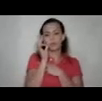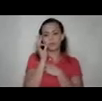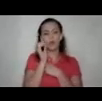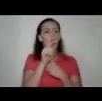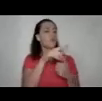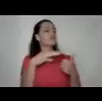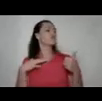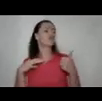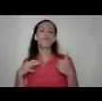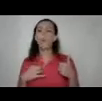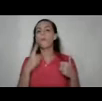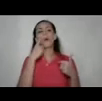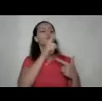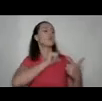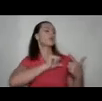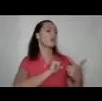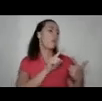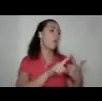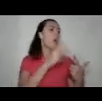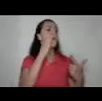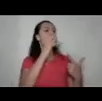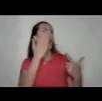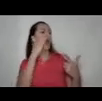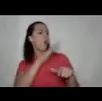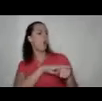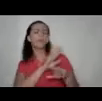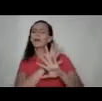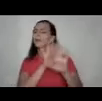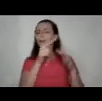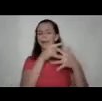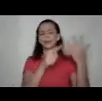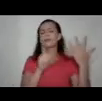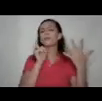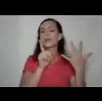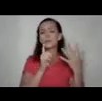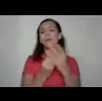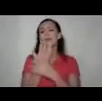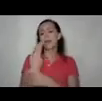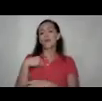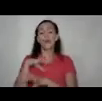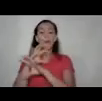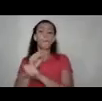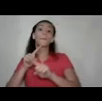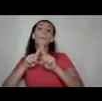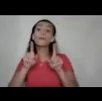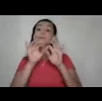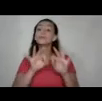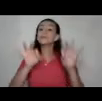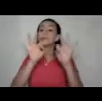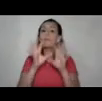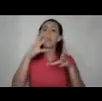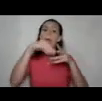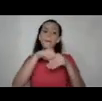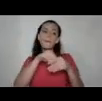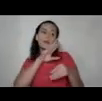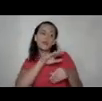ropa ni por la actitud ni por qué se dejó ni ninguno de estos mitos que generamos pero es importante ser parte de este proceso